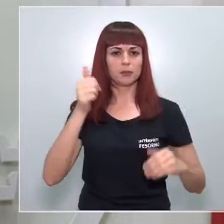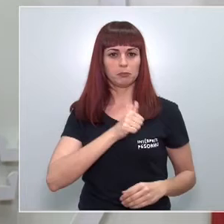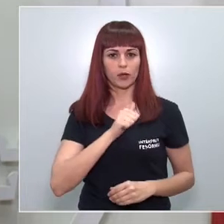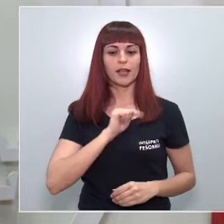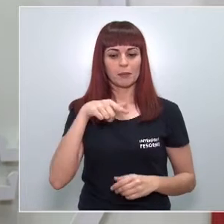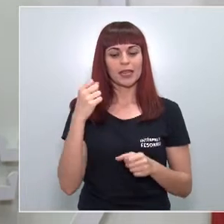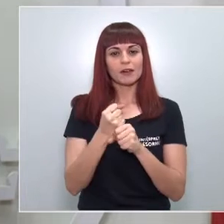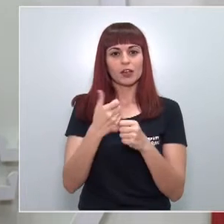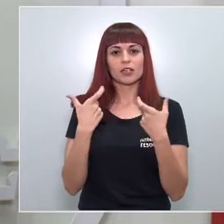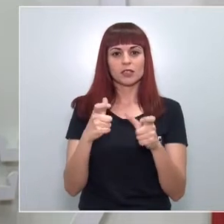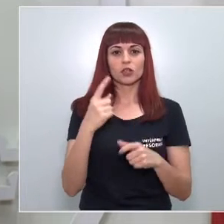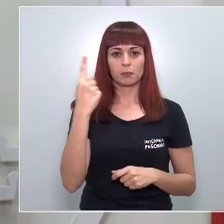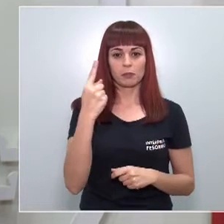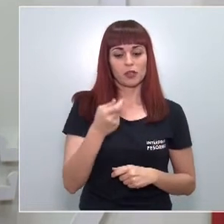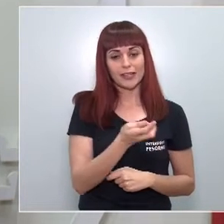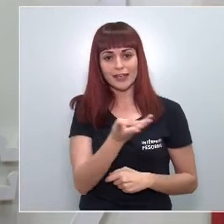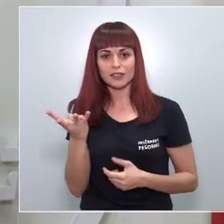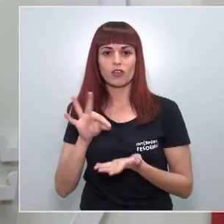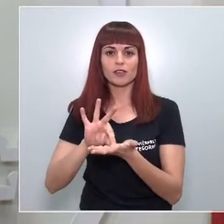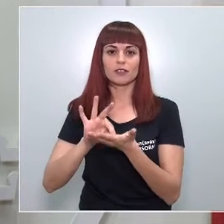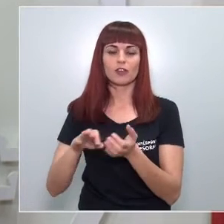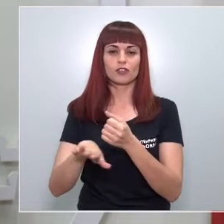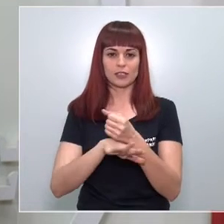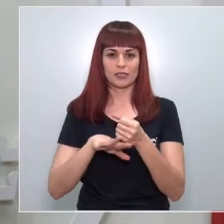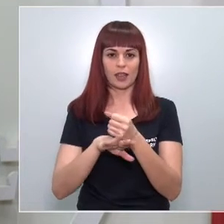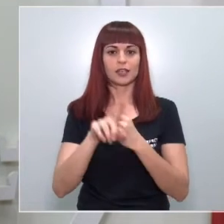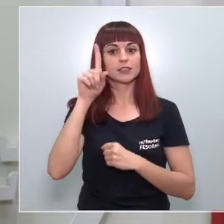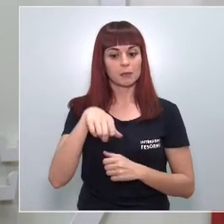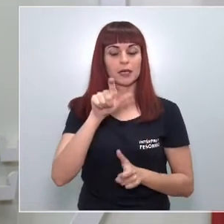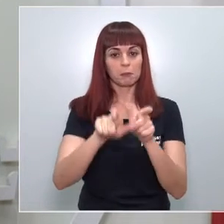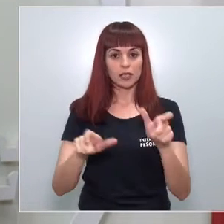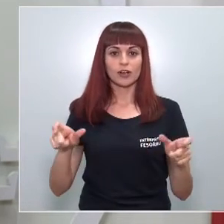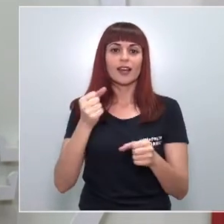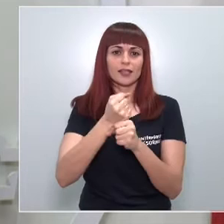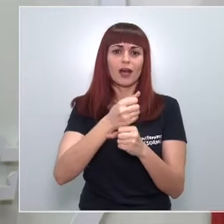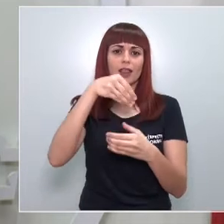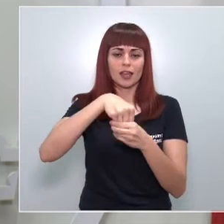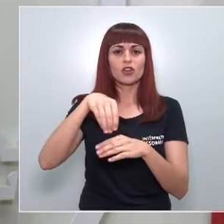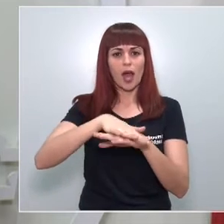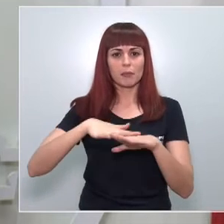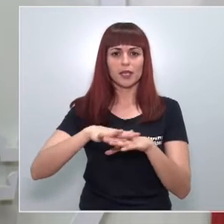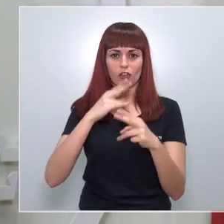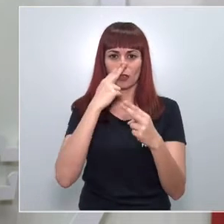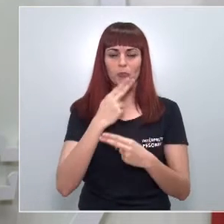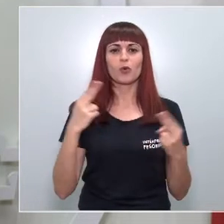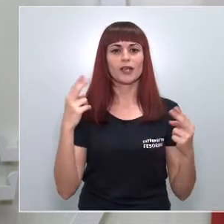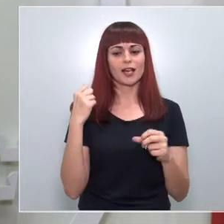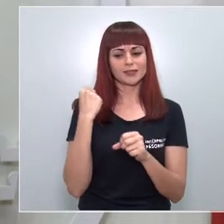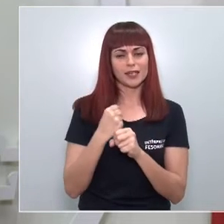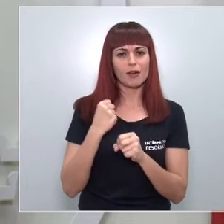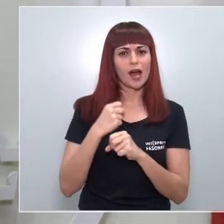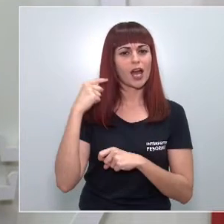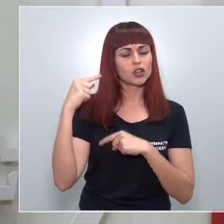sector primario y del resto de servicios esenciales y al personal de las distintas administraciones públicas que trabaja cada día